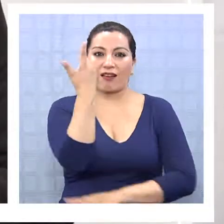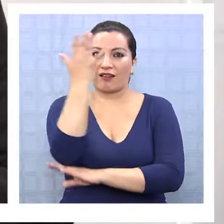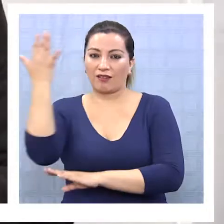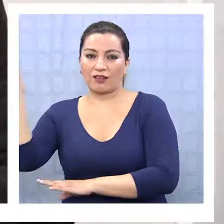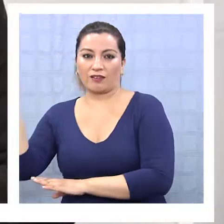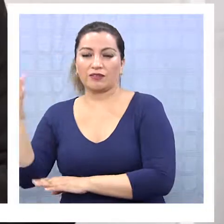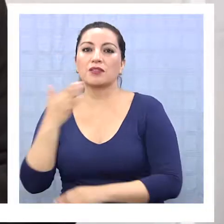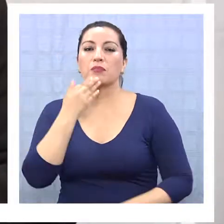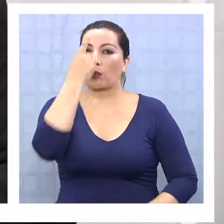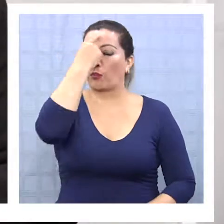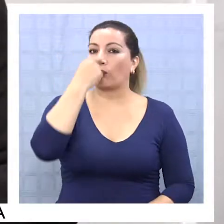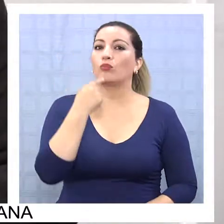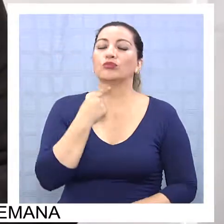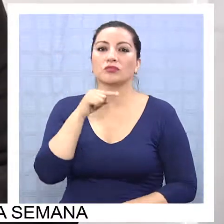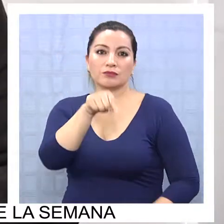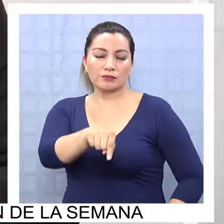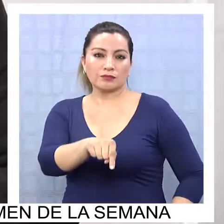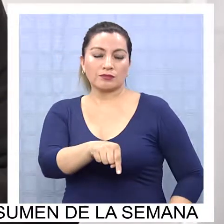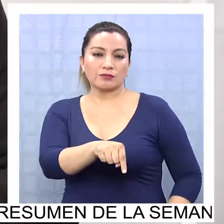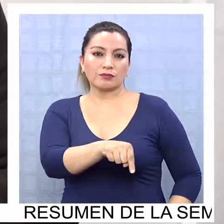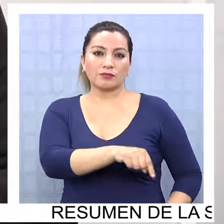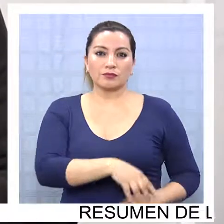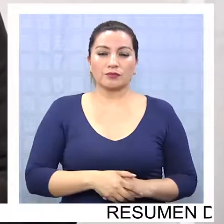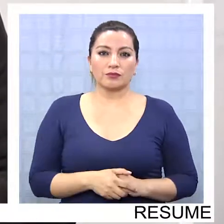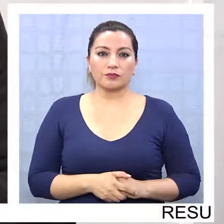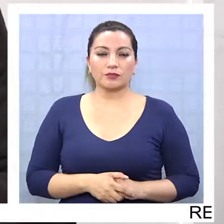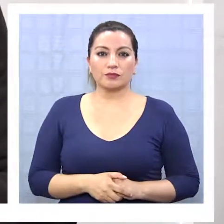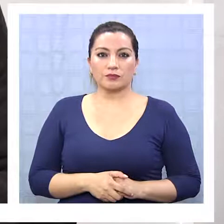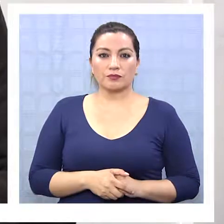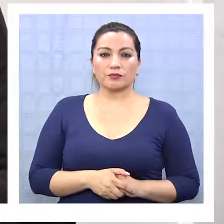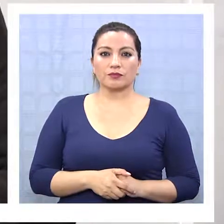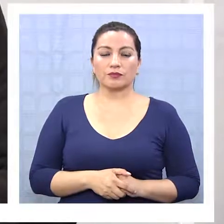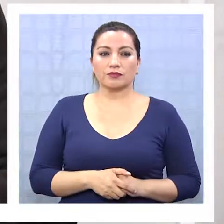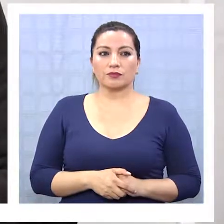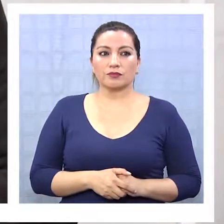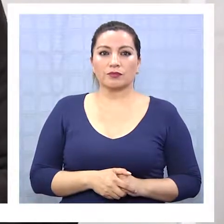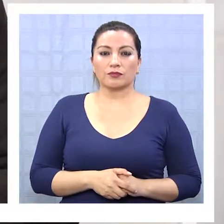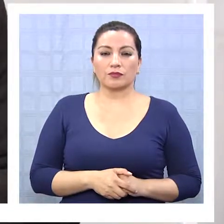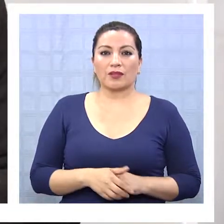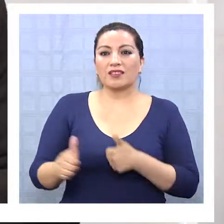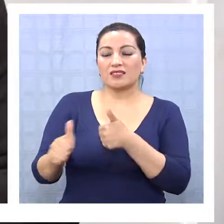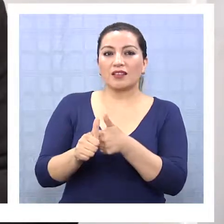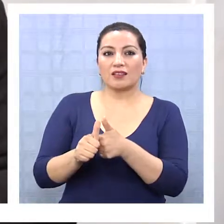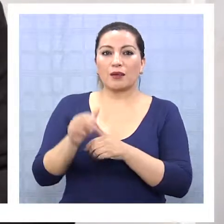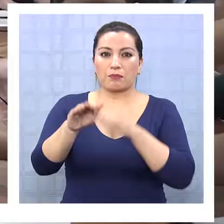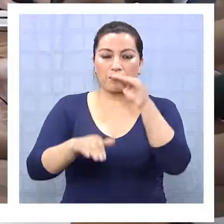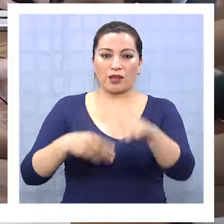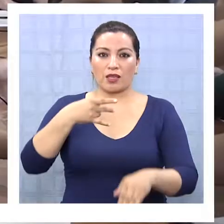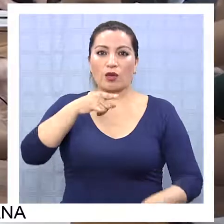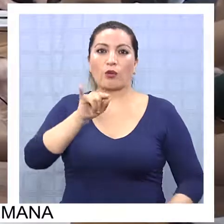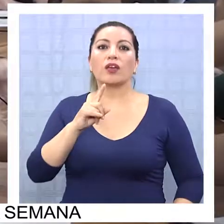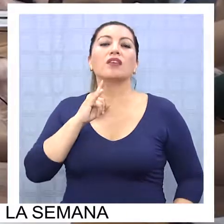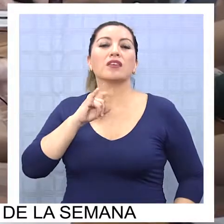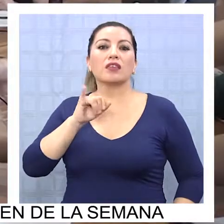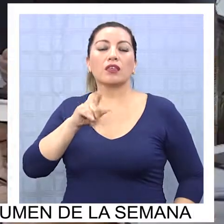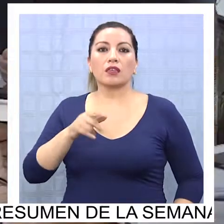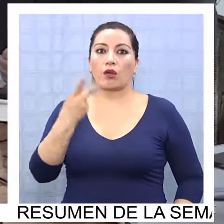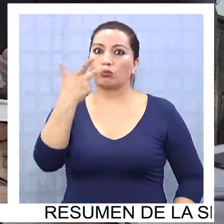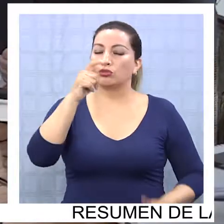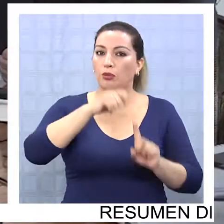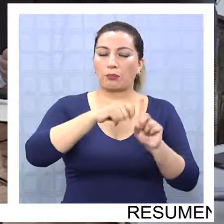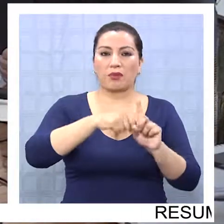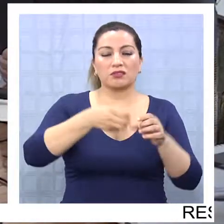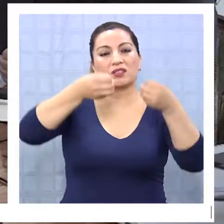museo o instalaciones en lo que es la ladera de la Playa Huayquique. Ocho